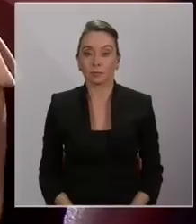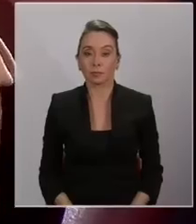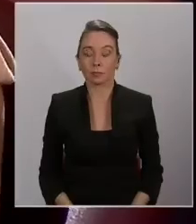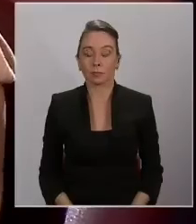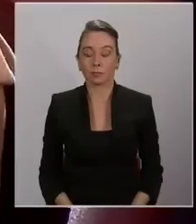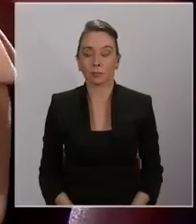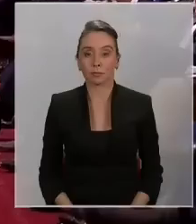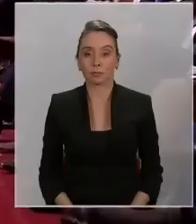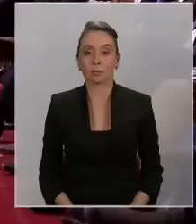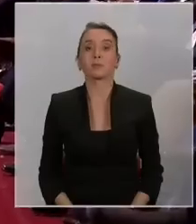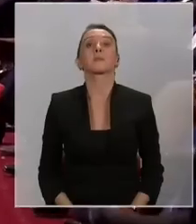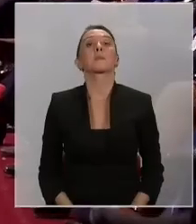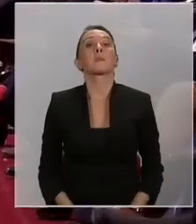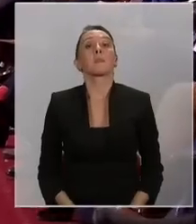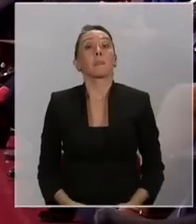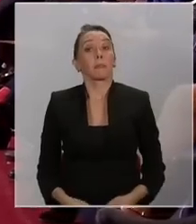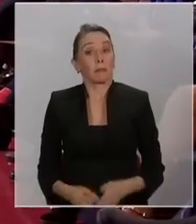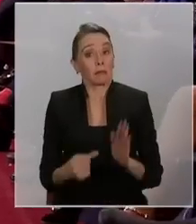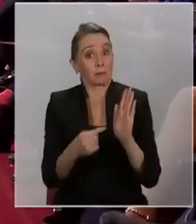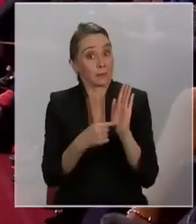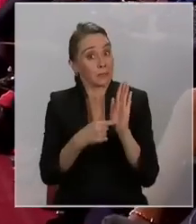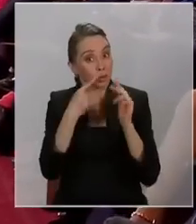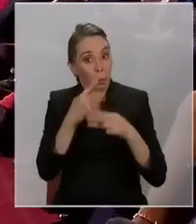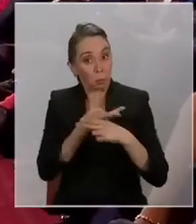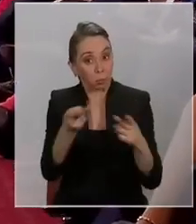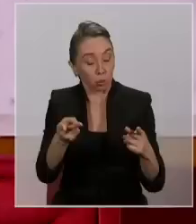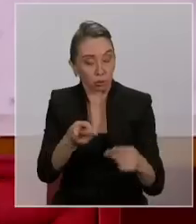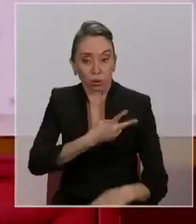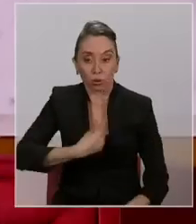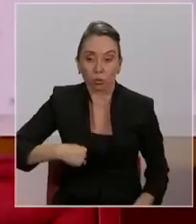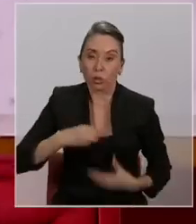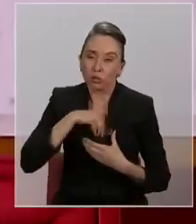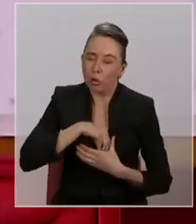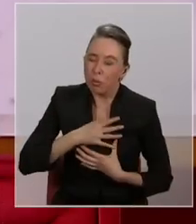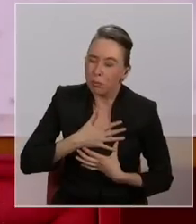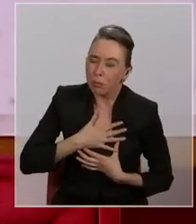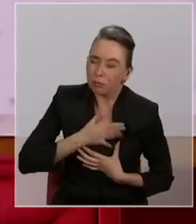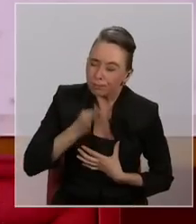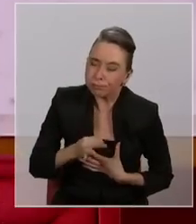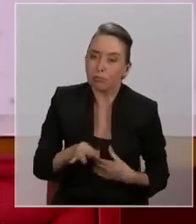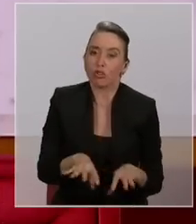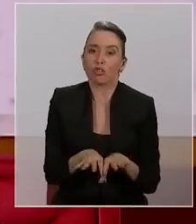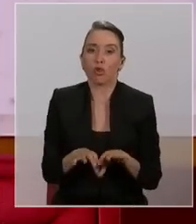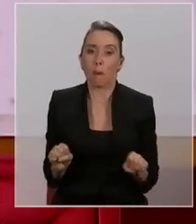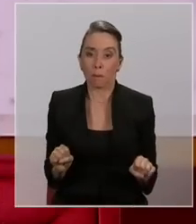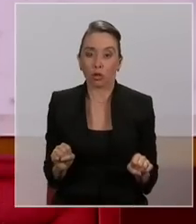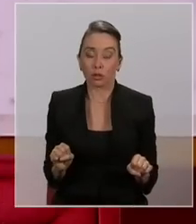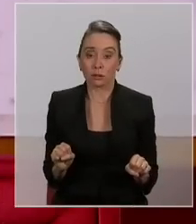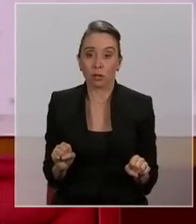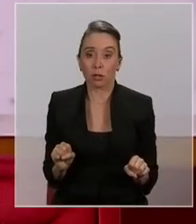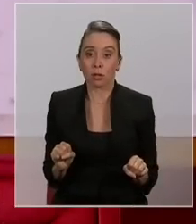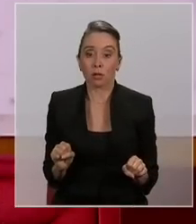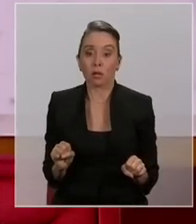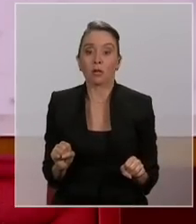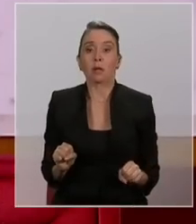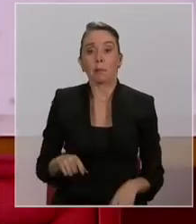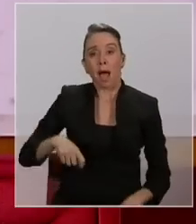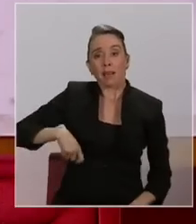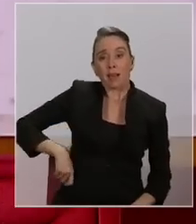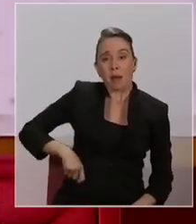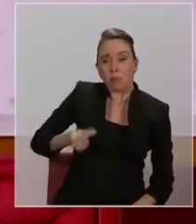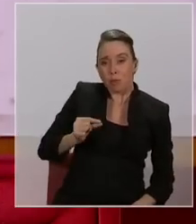Y esto refleja nuestro profundo compromiso con mejorar las